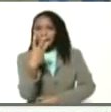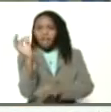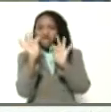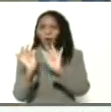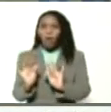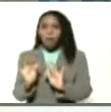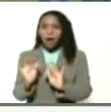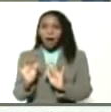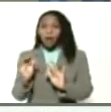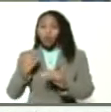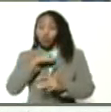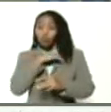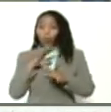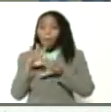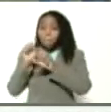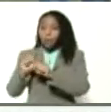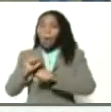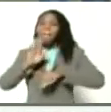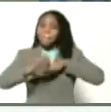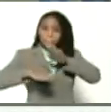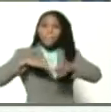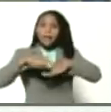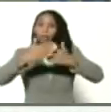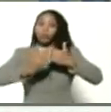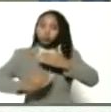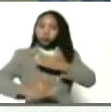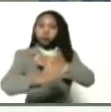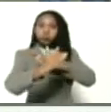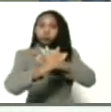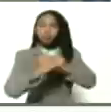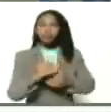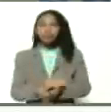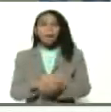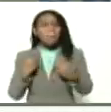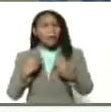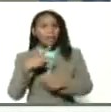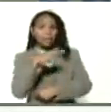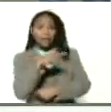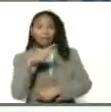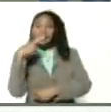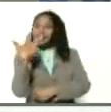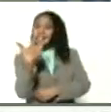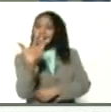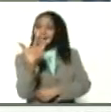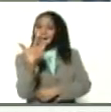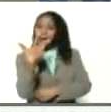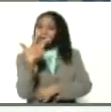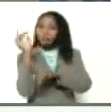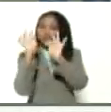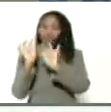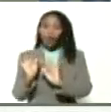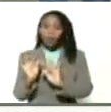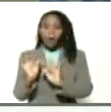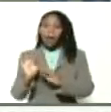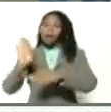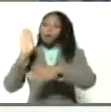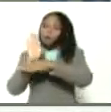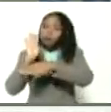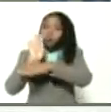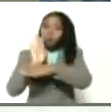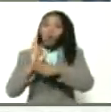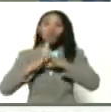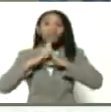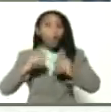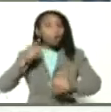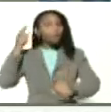Hemos tomado pasos adelantados, Laya, para esta tercera ola. Hay que cuidarse, todos